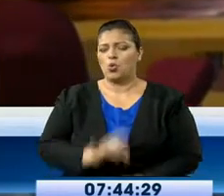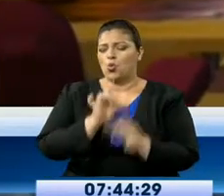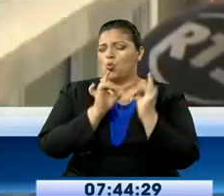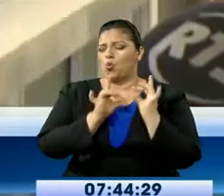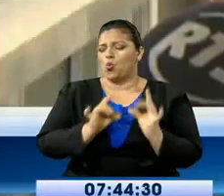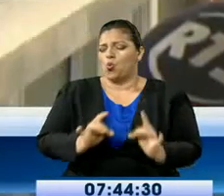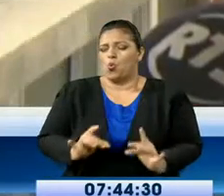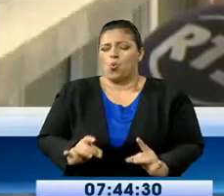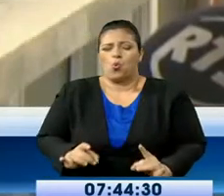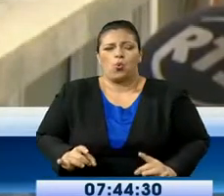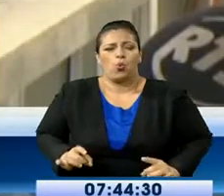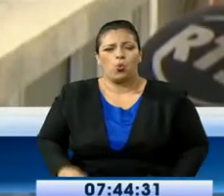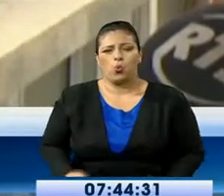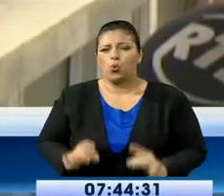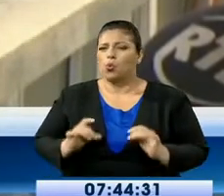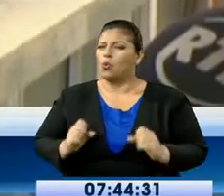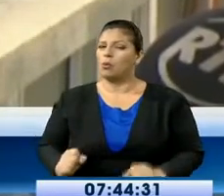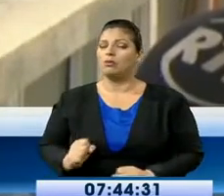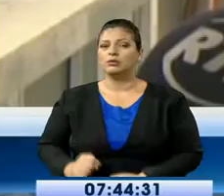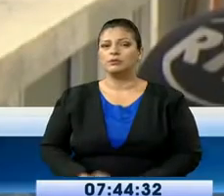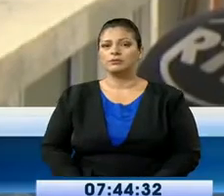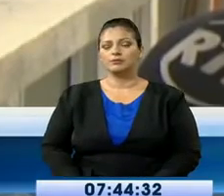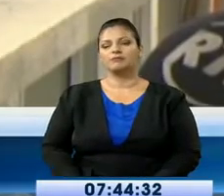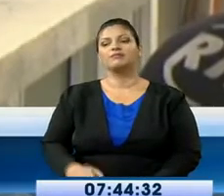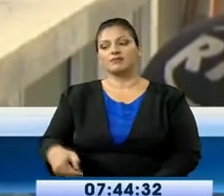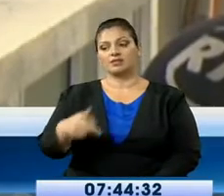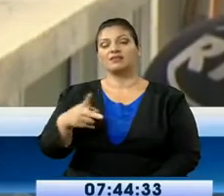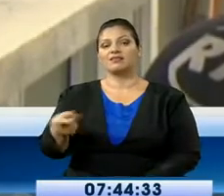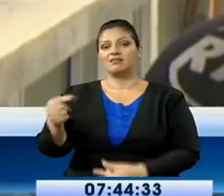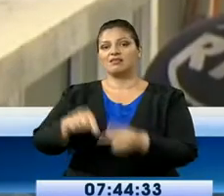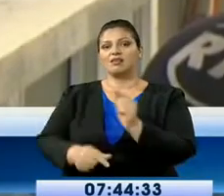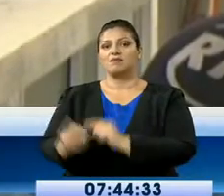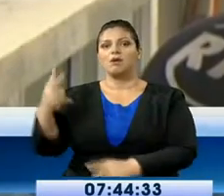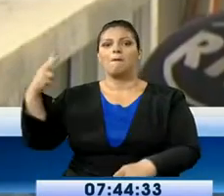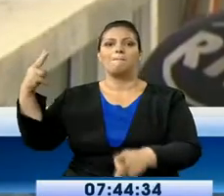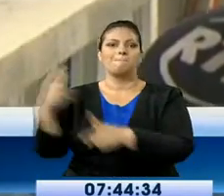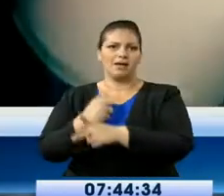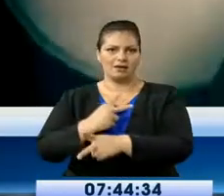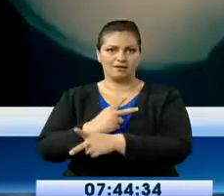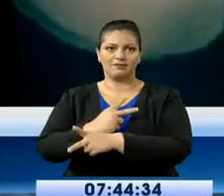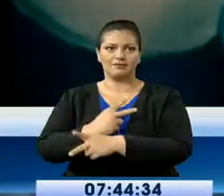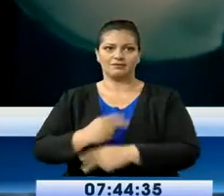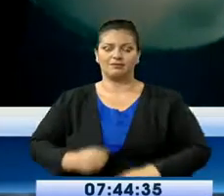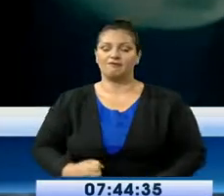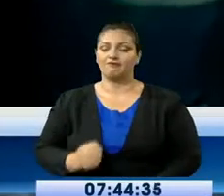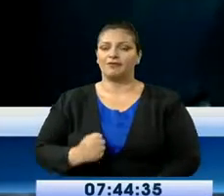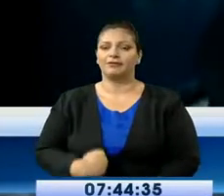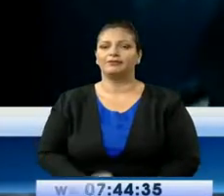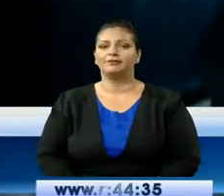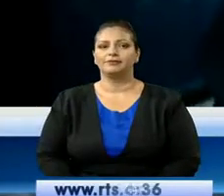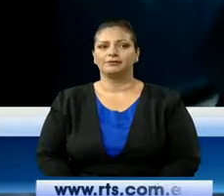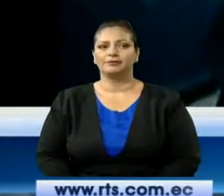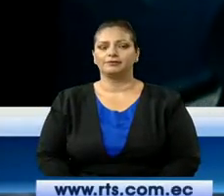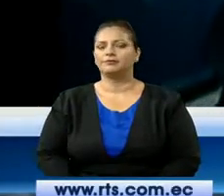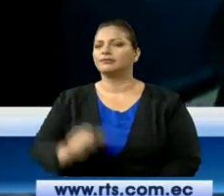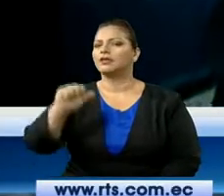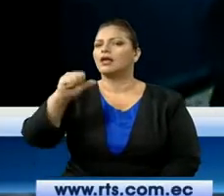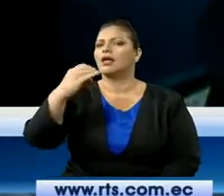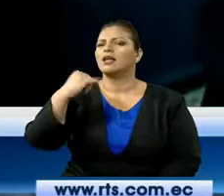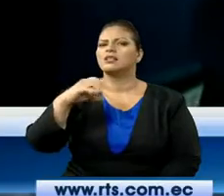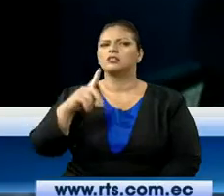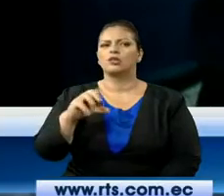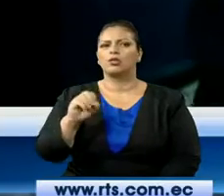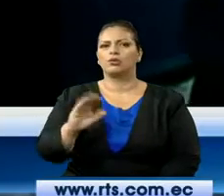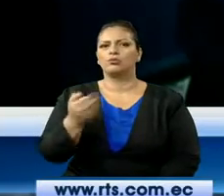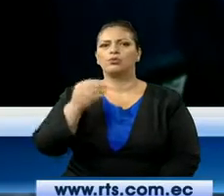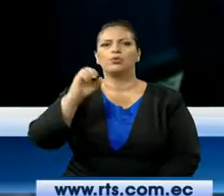Son un mecanismo de acción de estos ácidos frente a la piel para destruirla. El ácido sulfúrico es una materia prima que